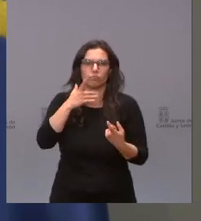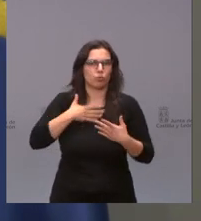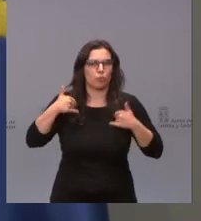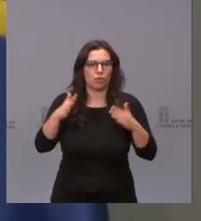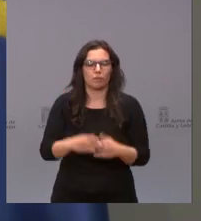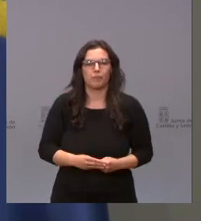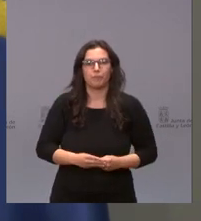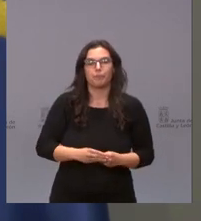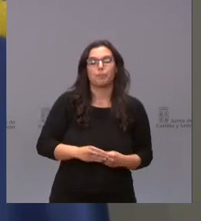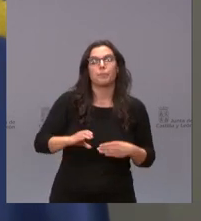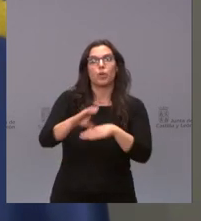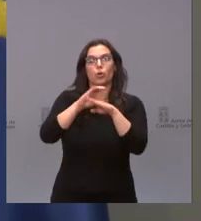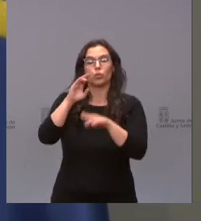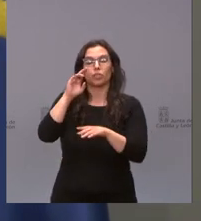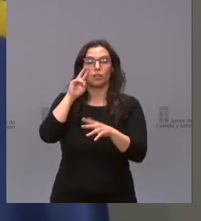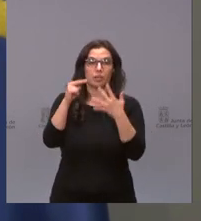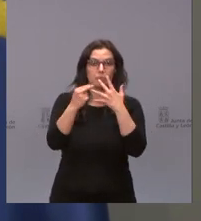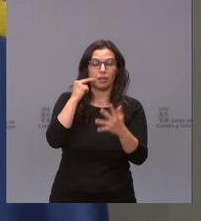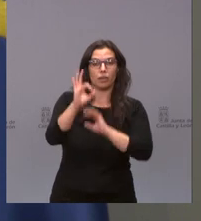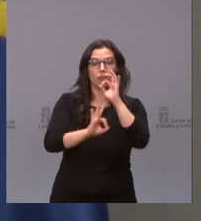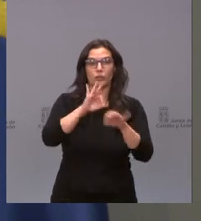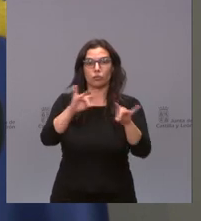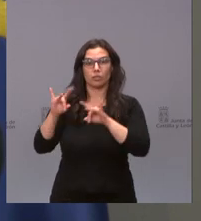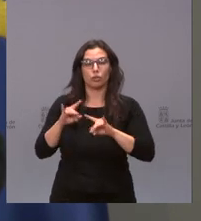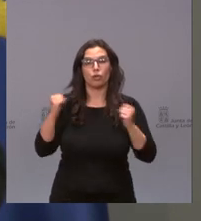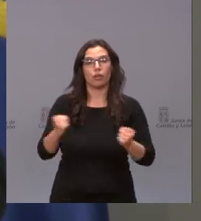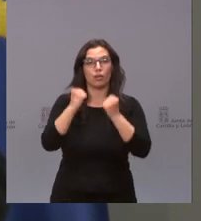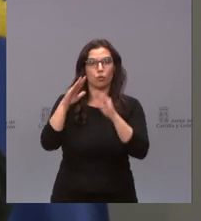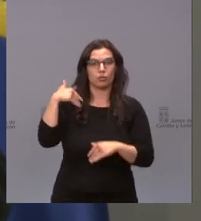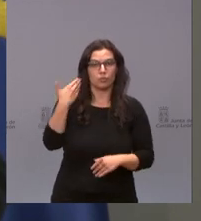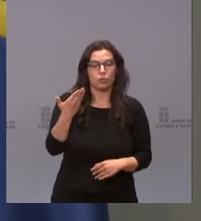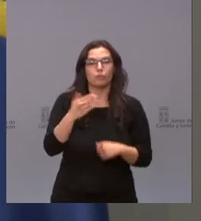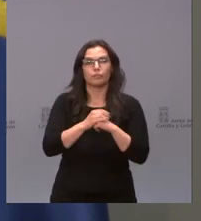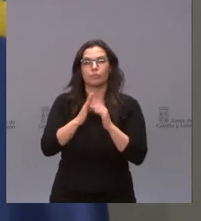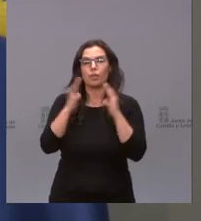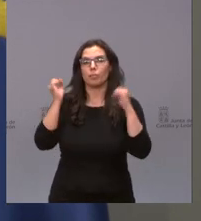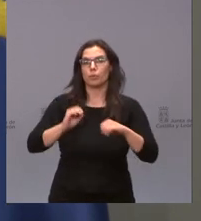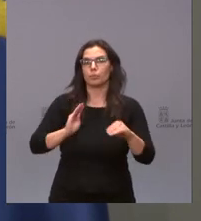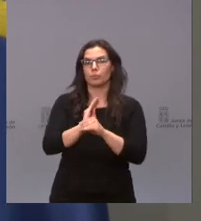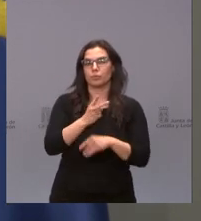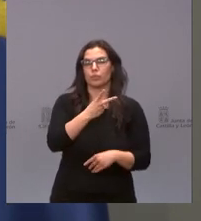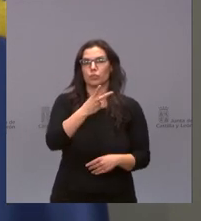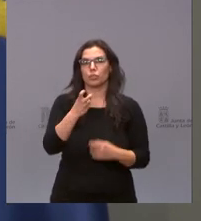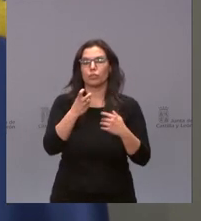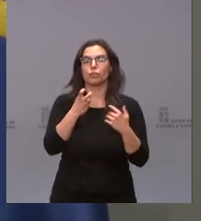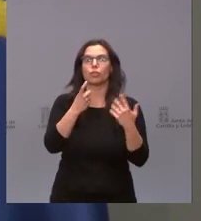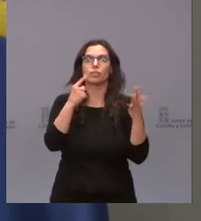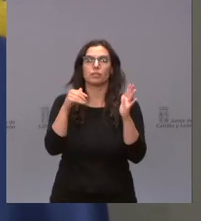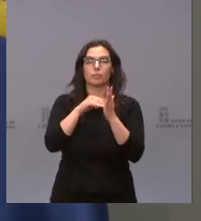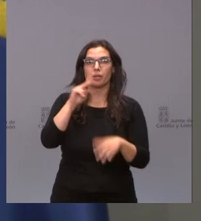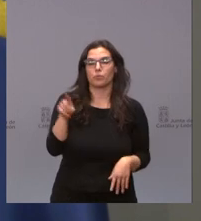Consejería de Transparencia, Ordenación del Territorio y Acción Exterior aprueba subvencionar con 260.000 euros